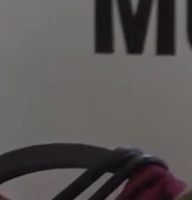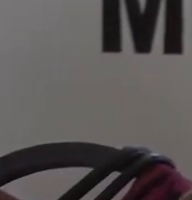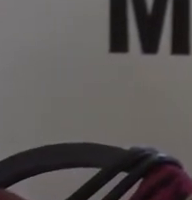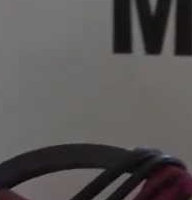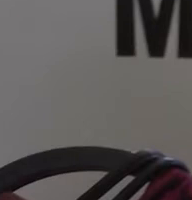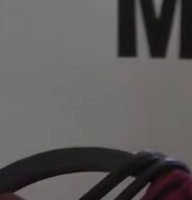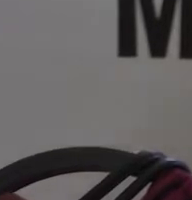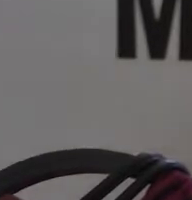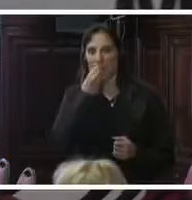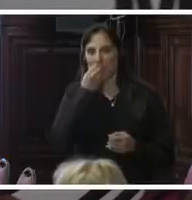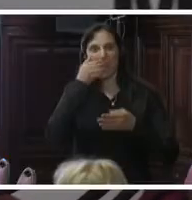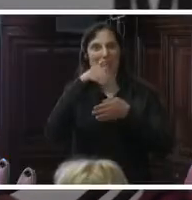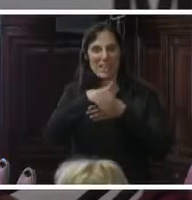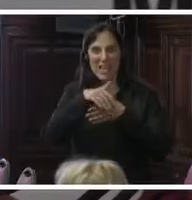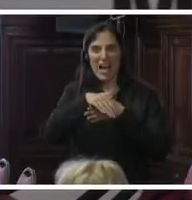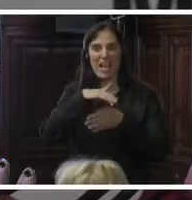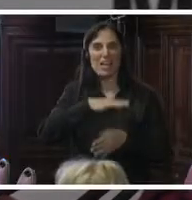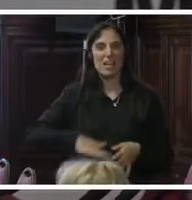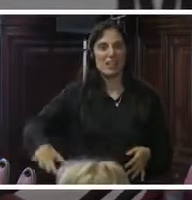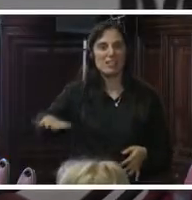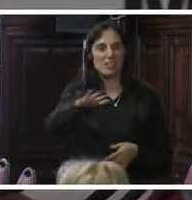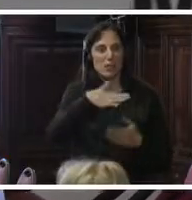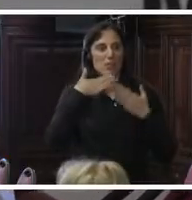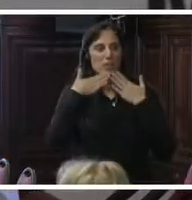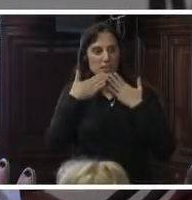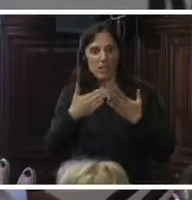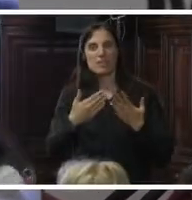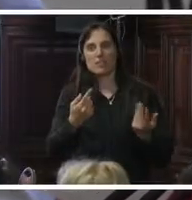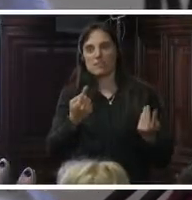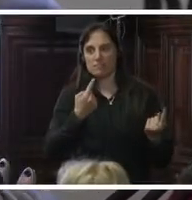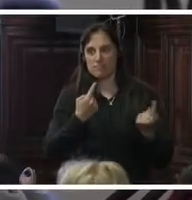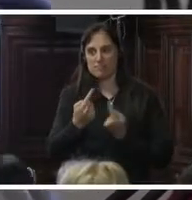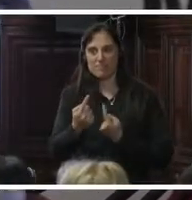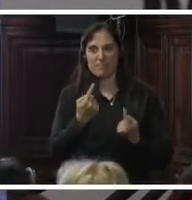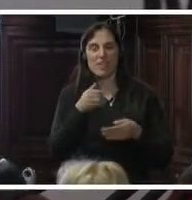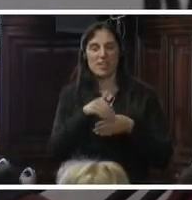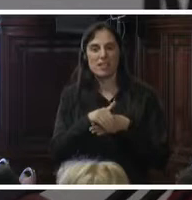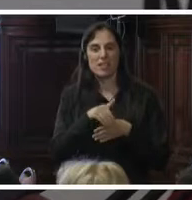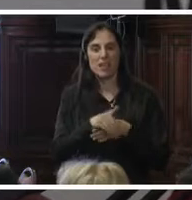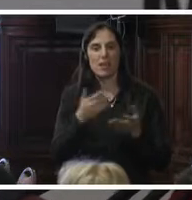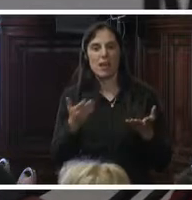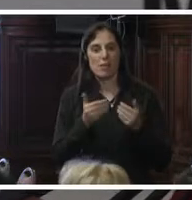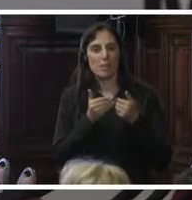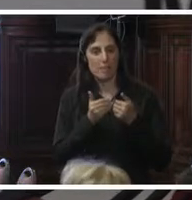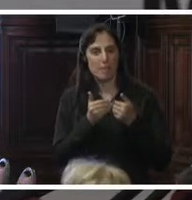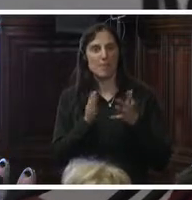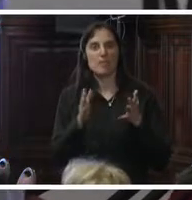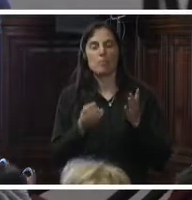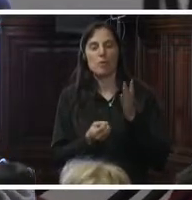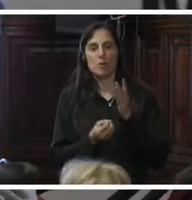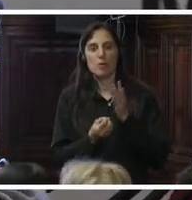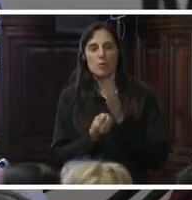Muy buenas tardes a todos. Gracias por venir esta tarde. Estamos por embarcarnos